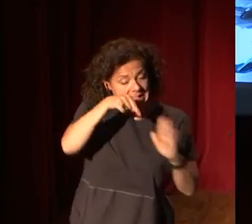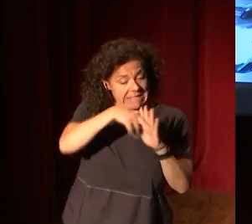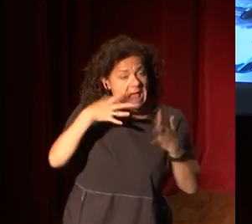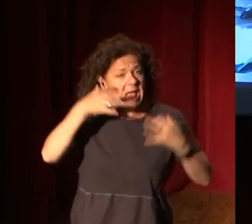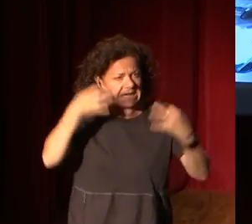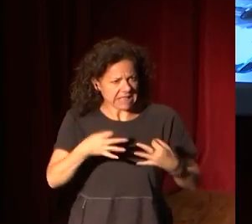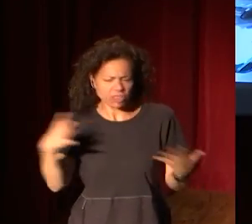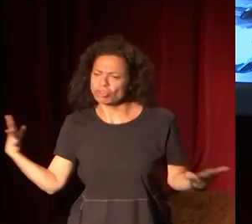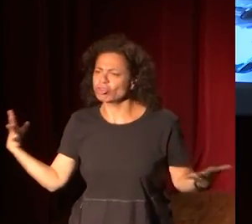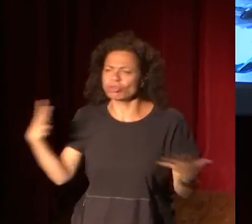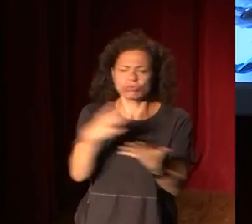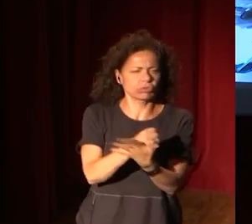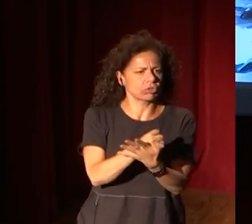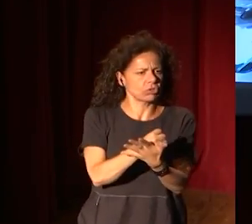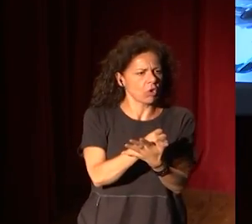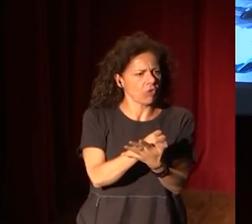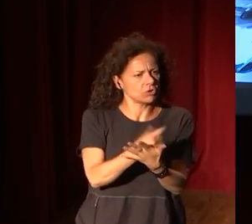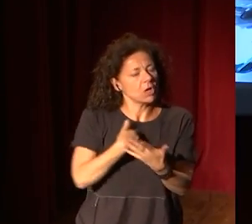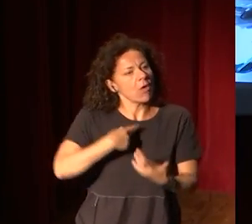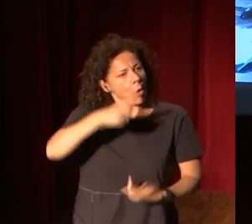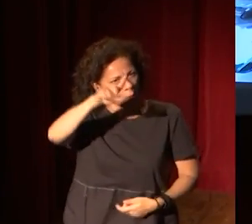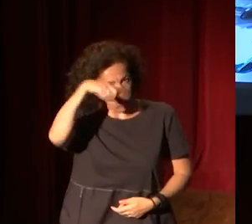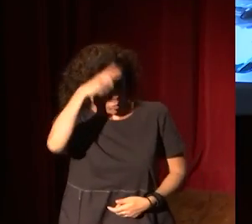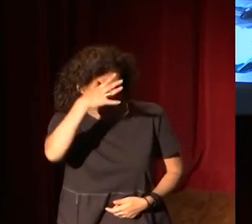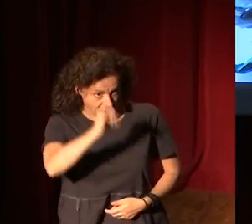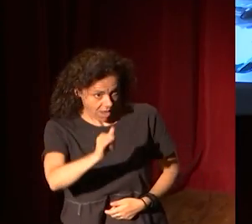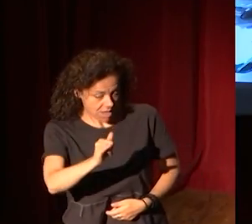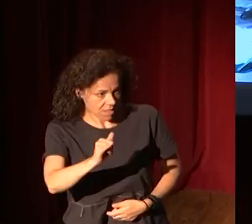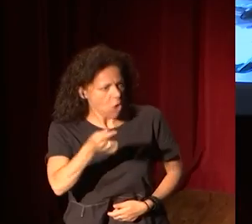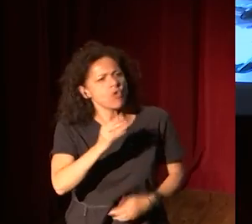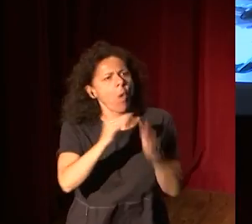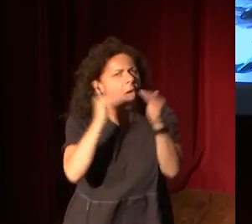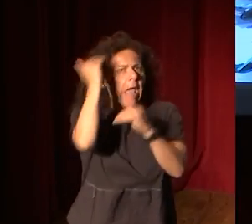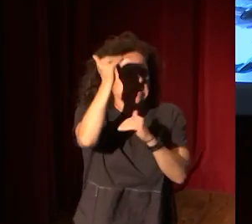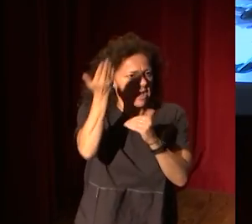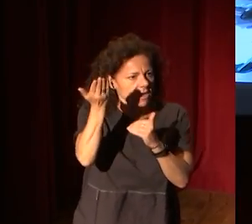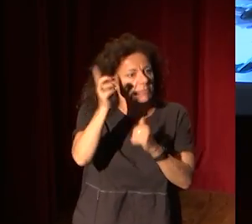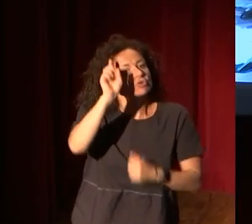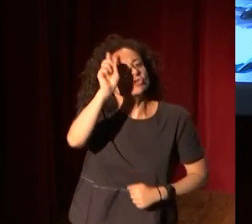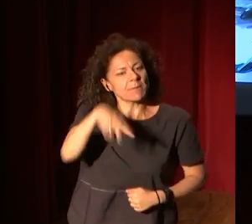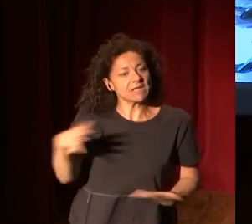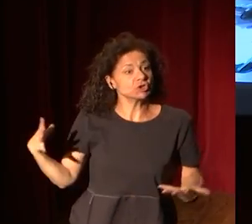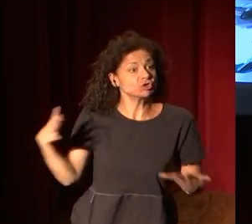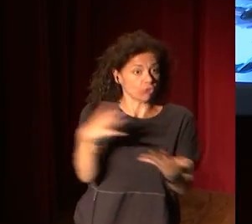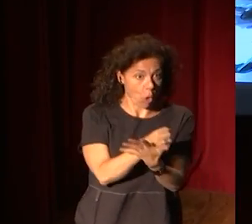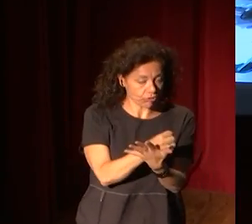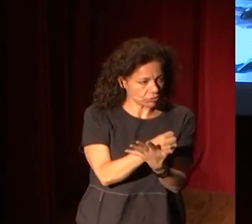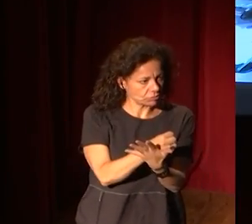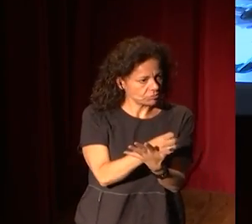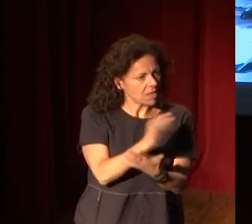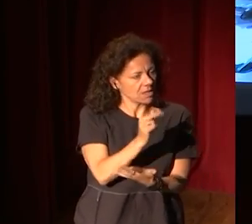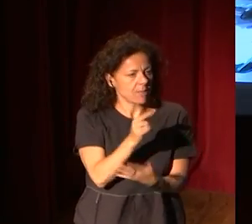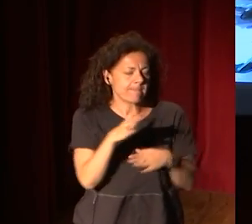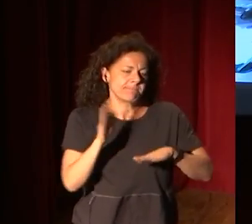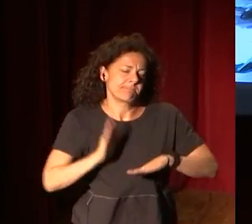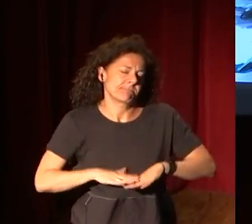todo el mundo tiene una cierta cultura, no una alta cultura, pero también todo el mundo tiene unos